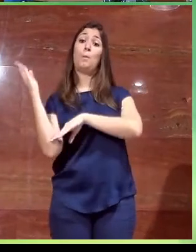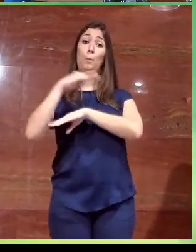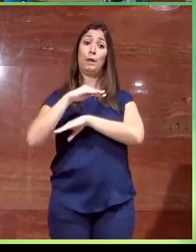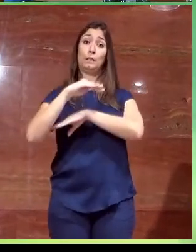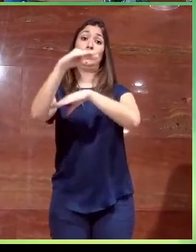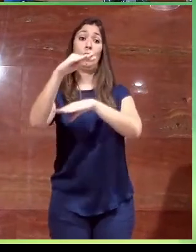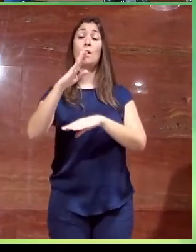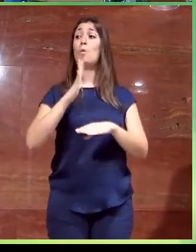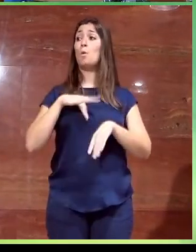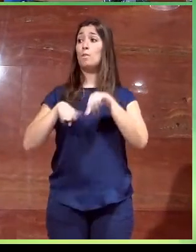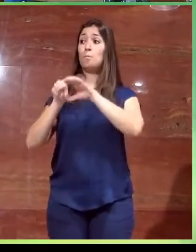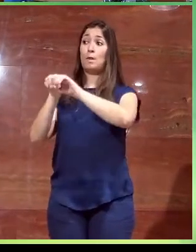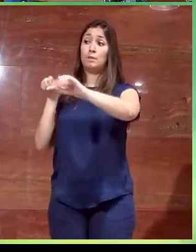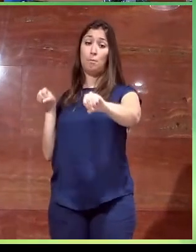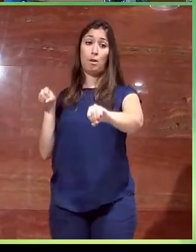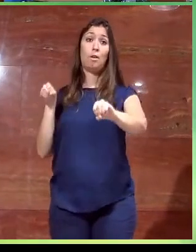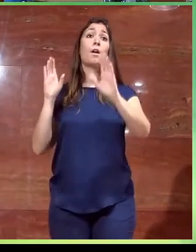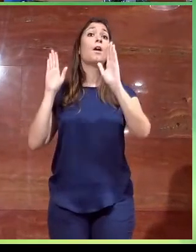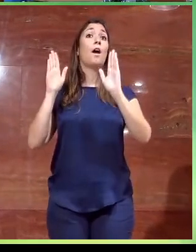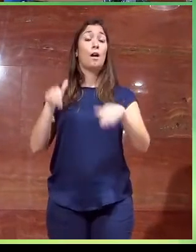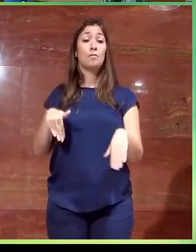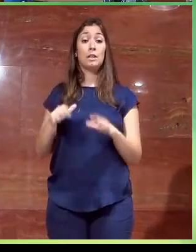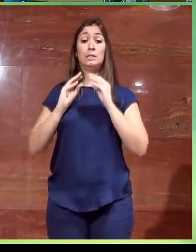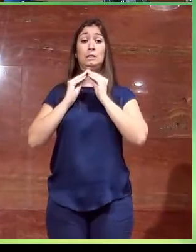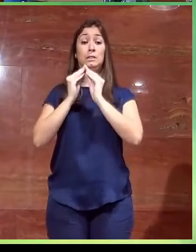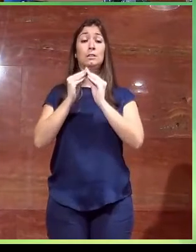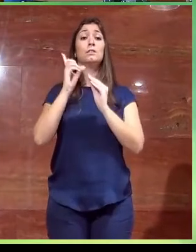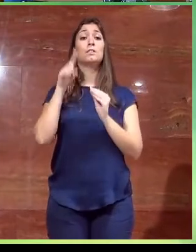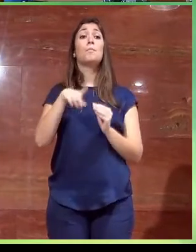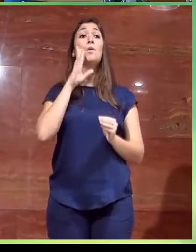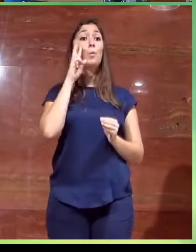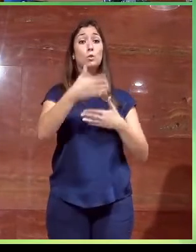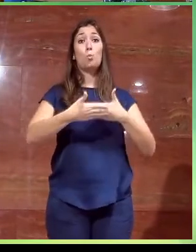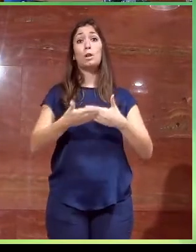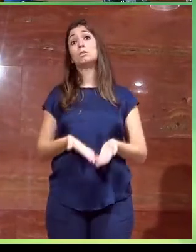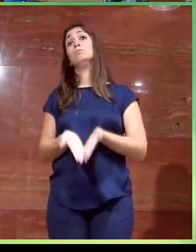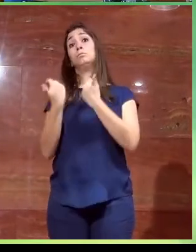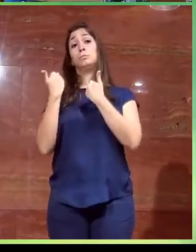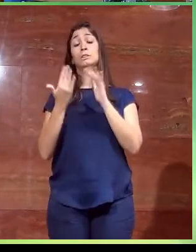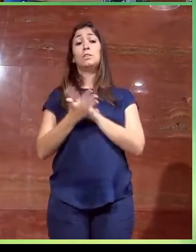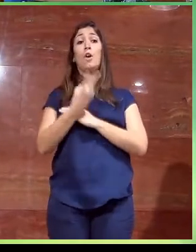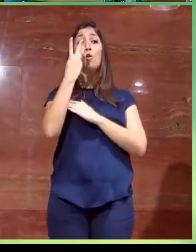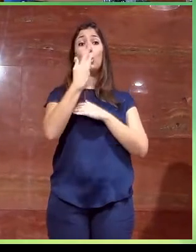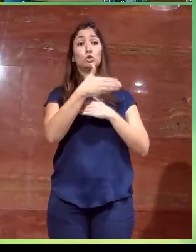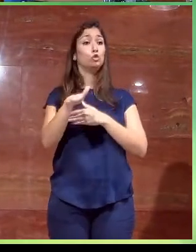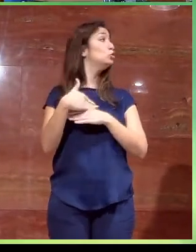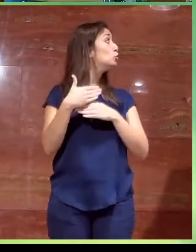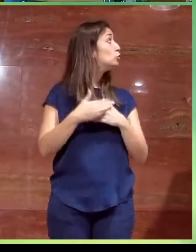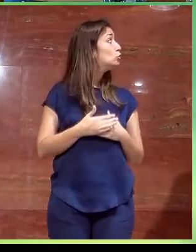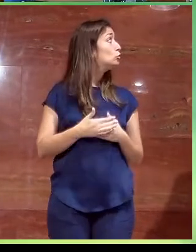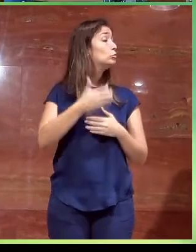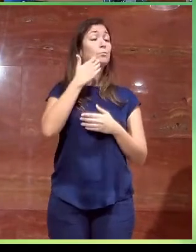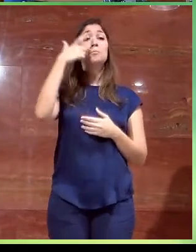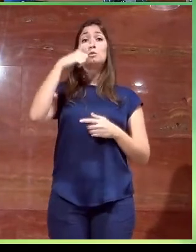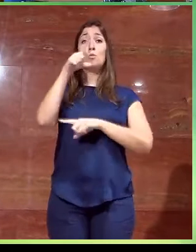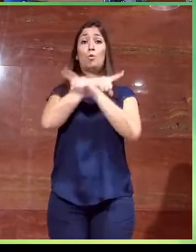dotar a la escalera de pasamanos, de forma que, bueno, que la maniobra y también sustitución de estas puertas, es una puerta con dos hojas, es decir, una persona como